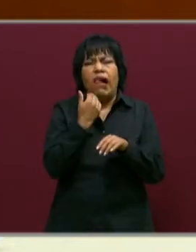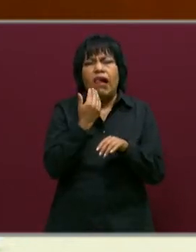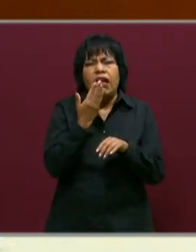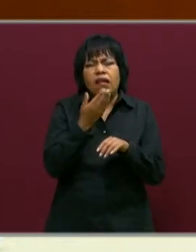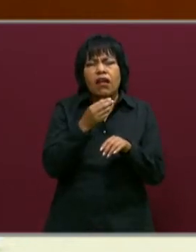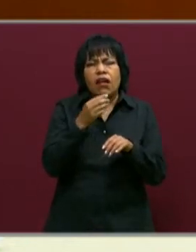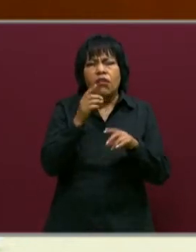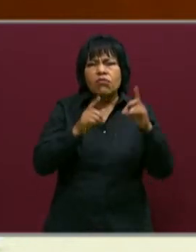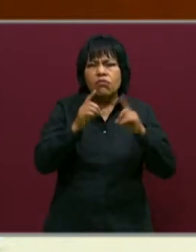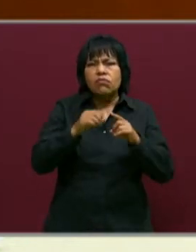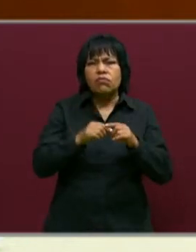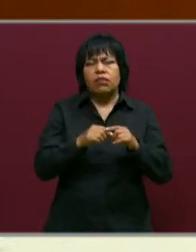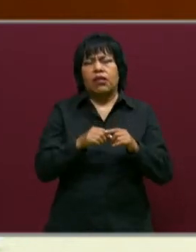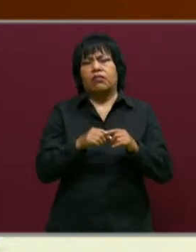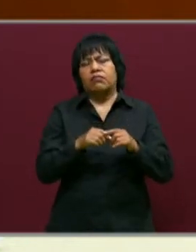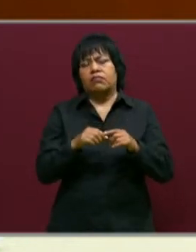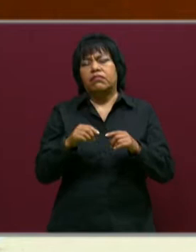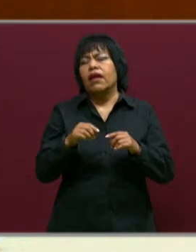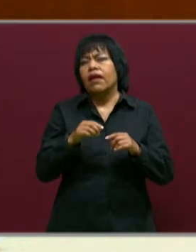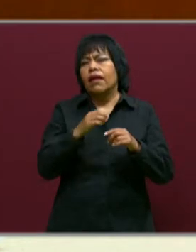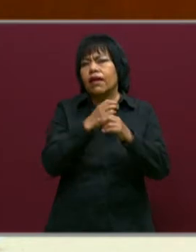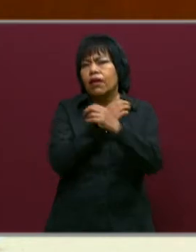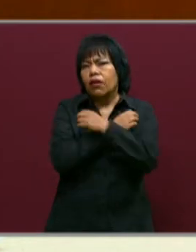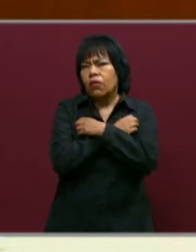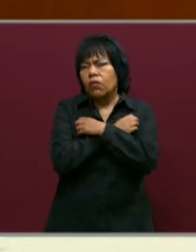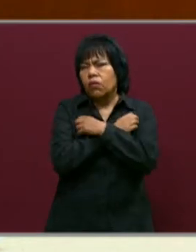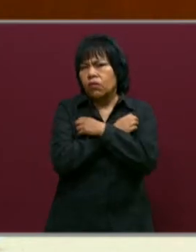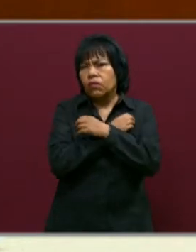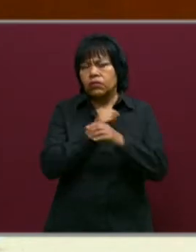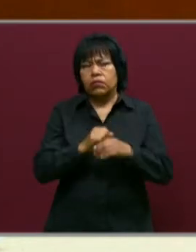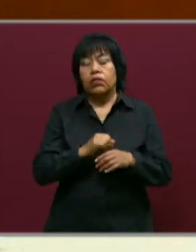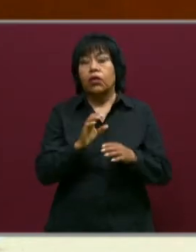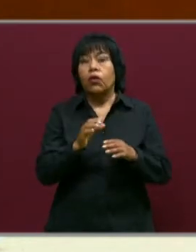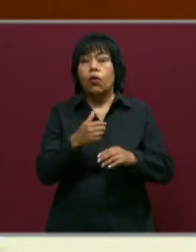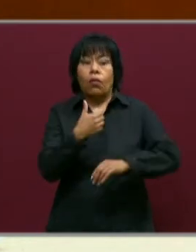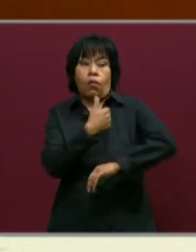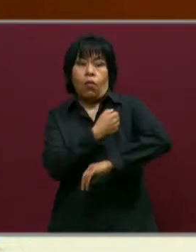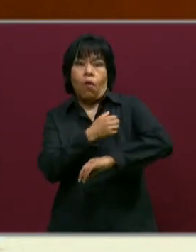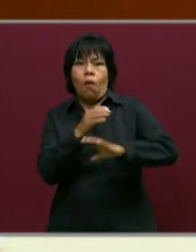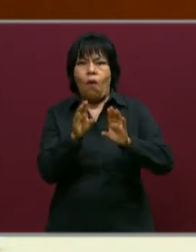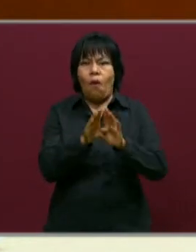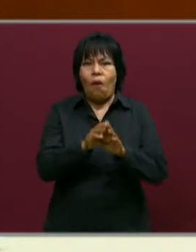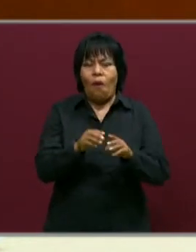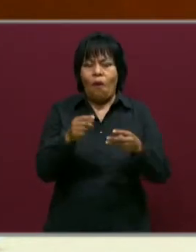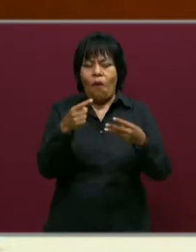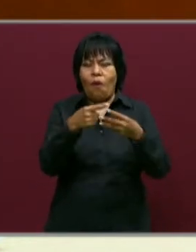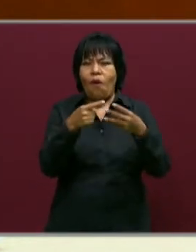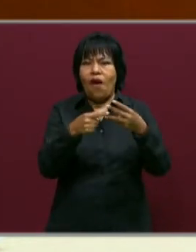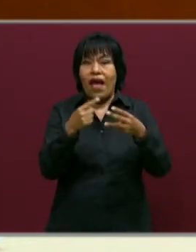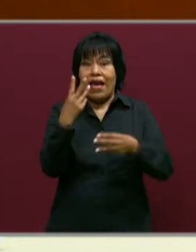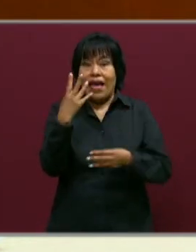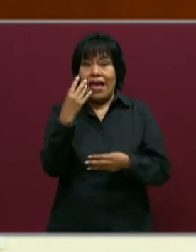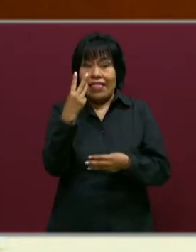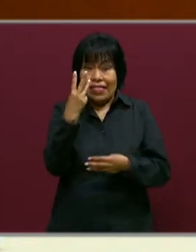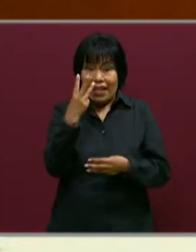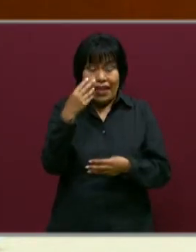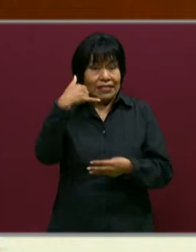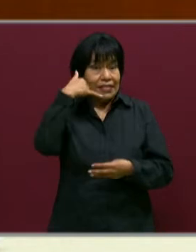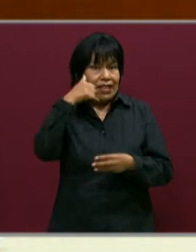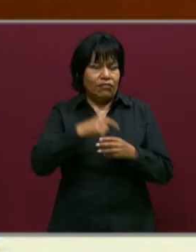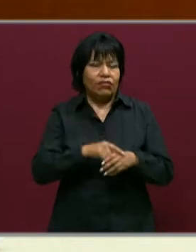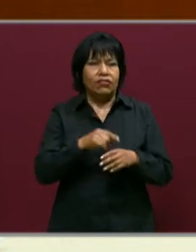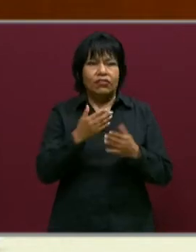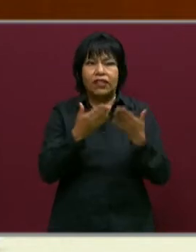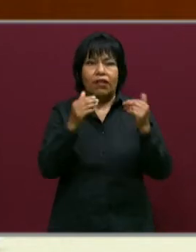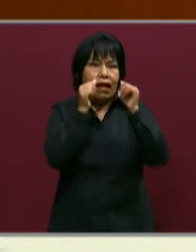sobre el proceso educativo y también sobre la aplicación de las vacunas. Son tres líneas telefónicas que se